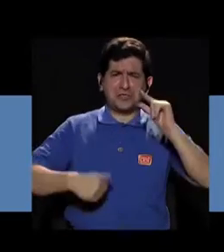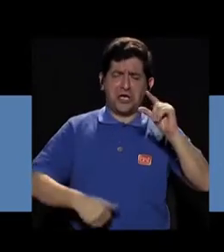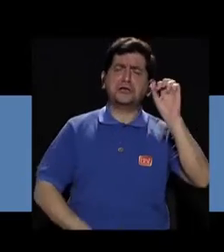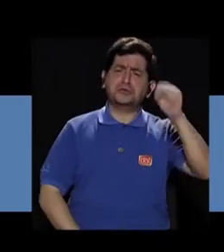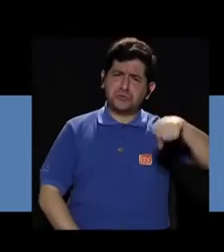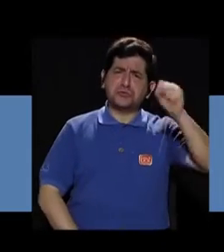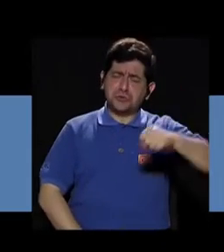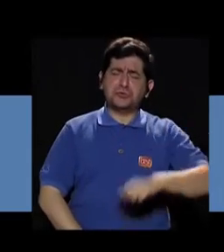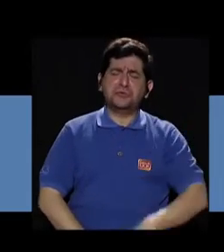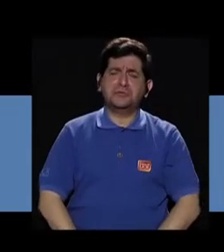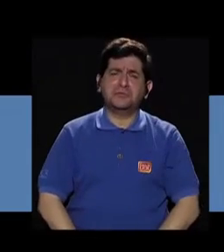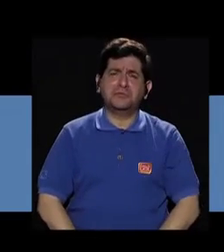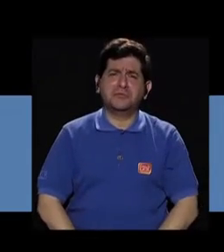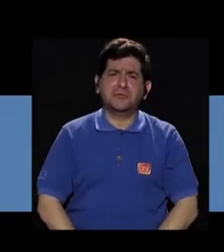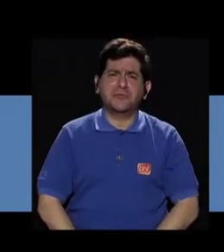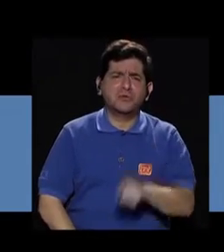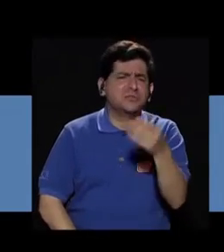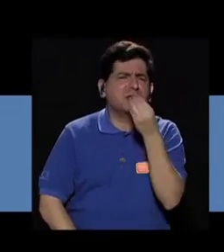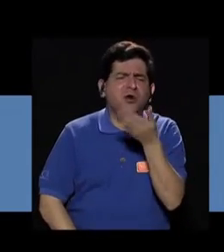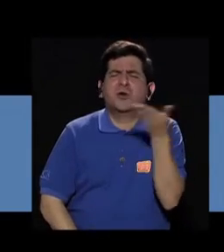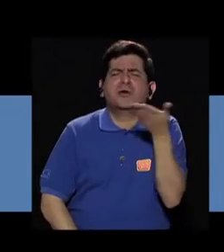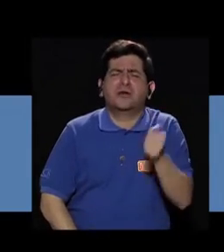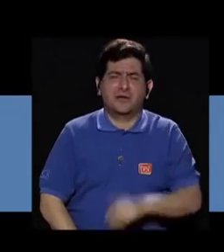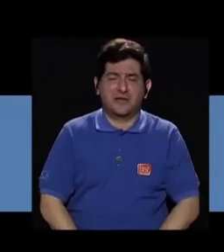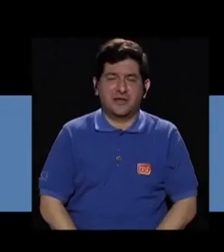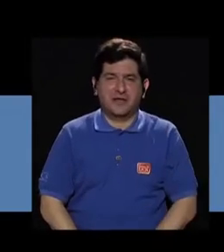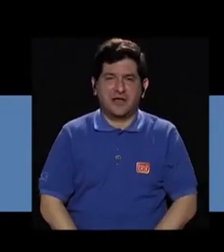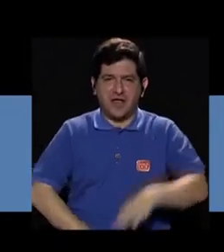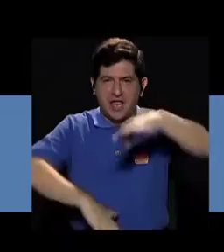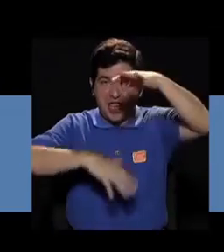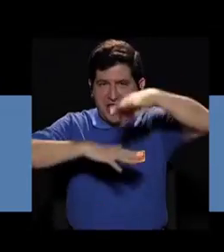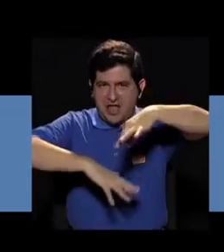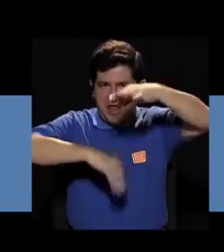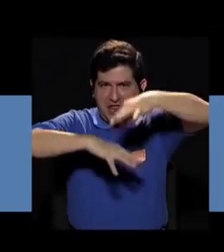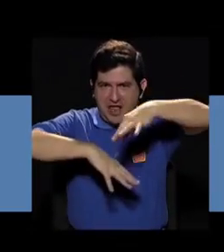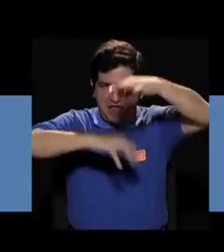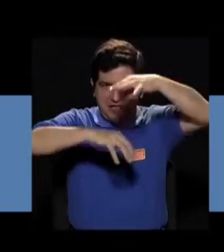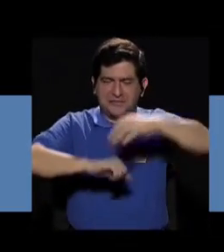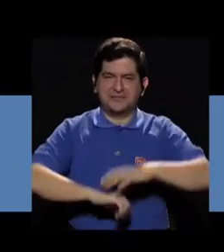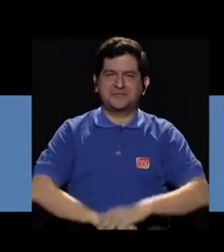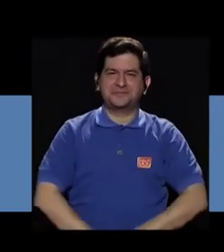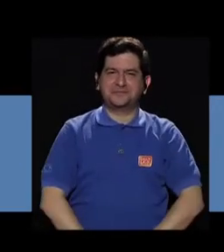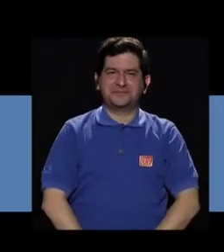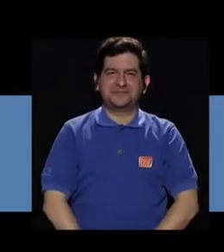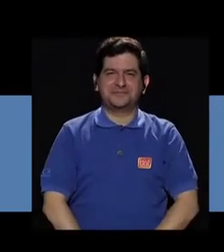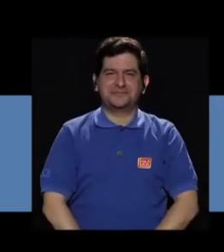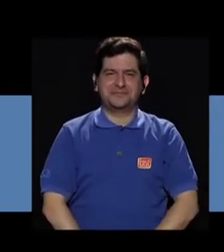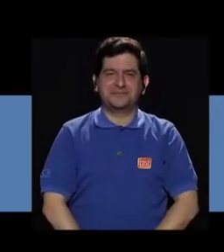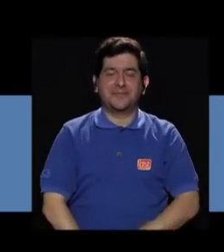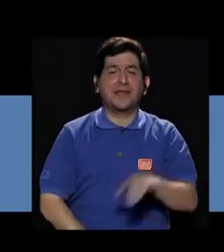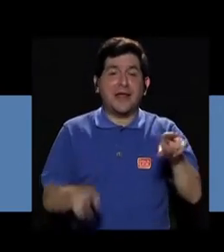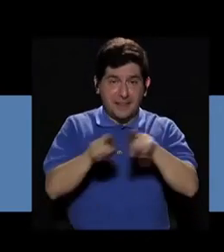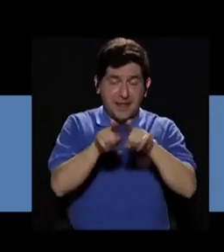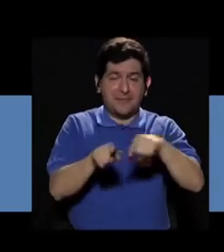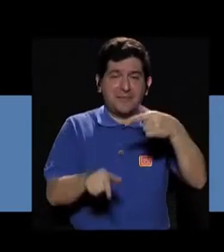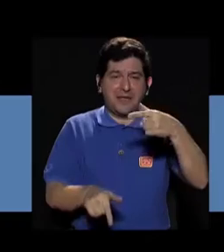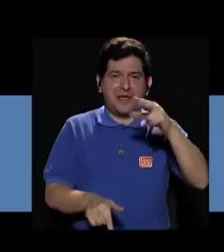sí. ¿Qué ha probado? Eh, arañas. ¿Por qué? Sí, y grillos.